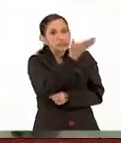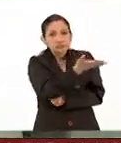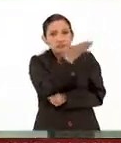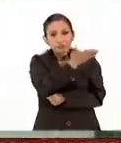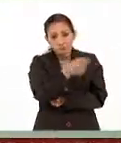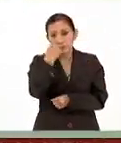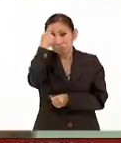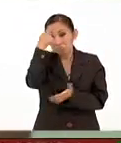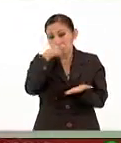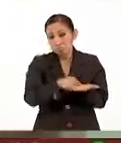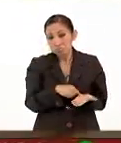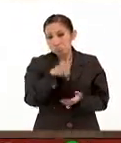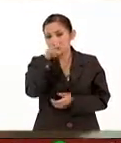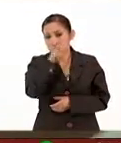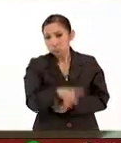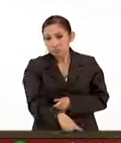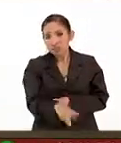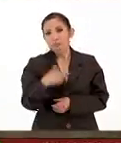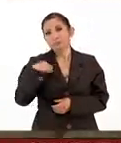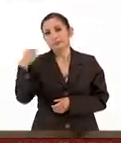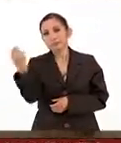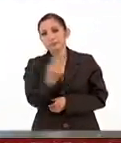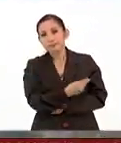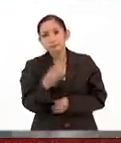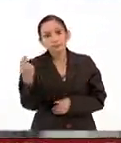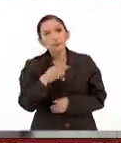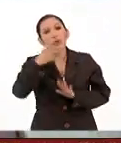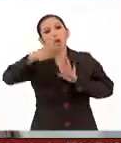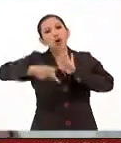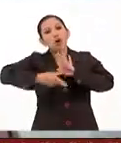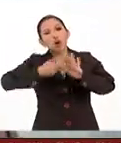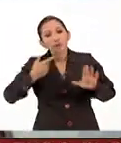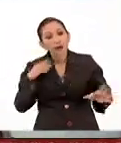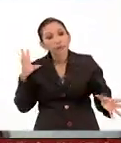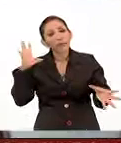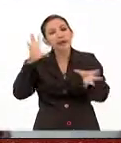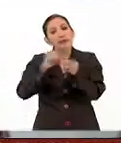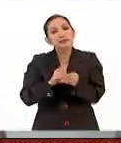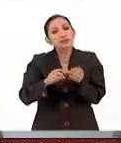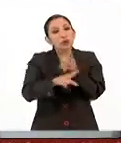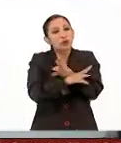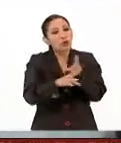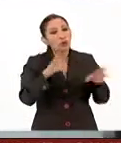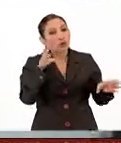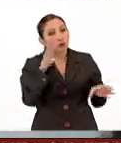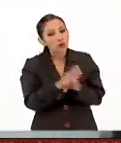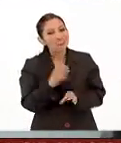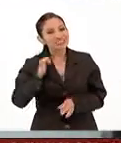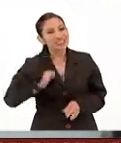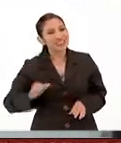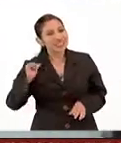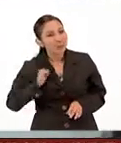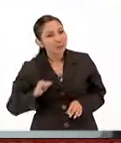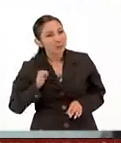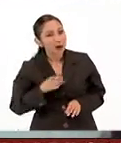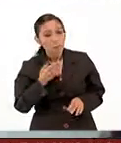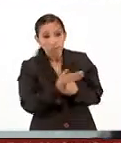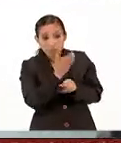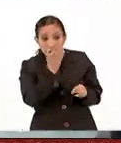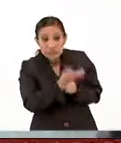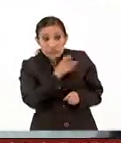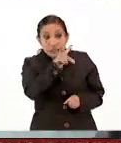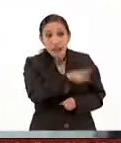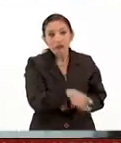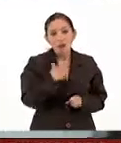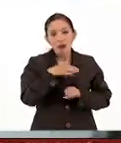y creo que requerimos retomar aquellos recursos que no han sido suficientemente